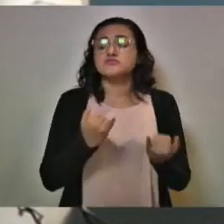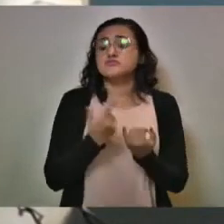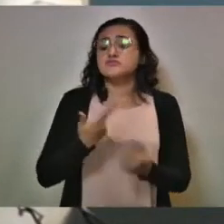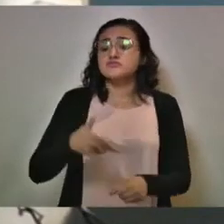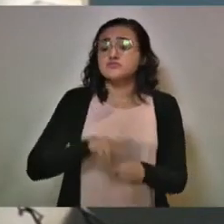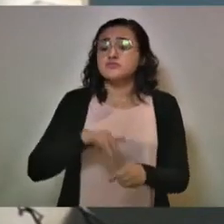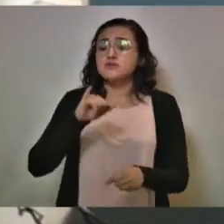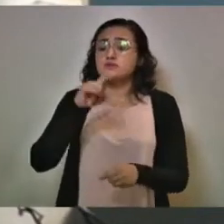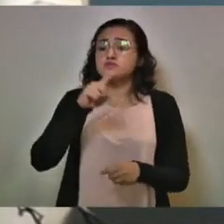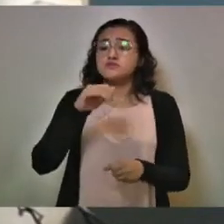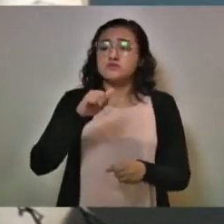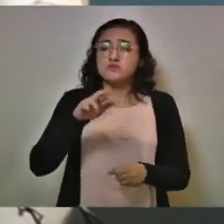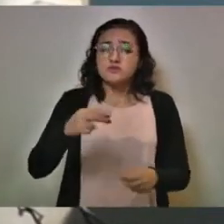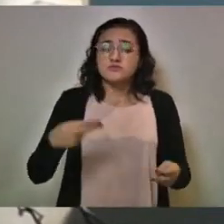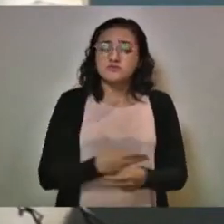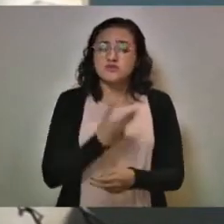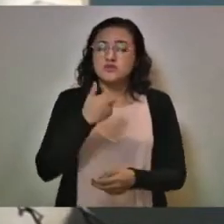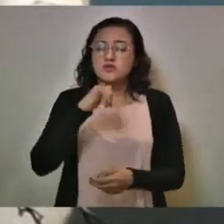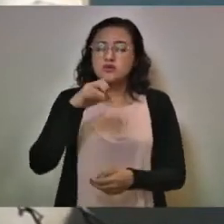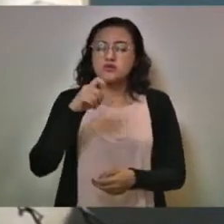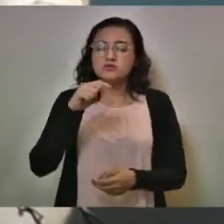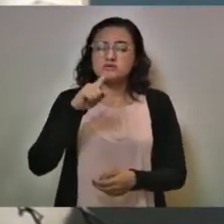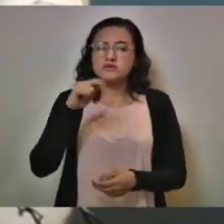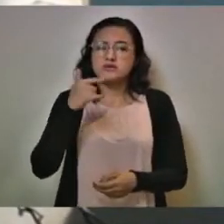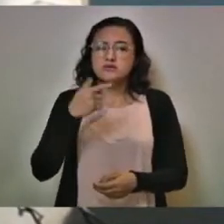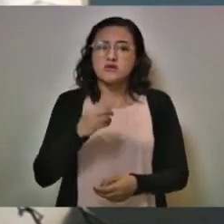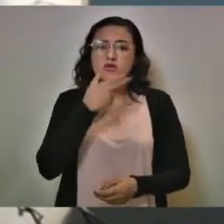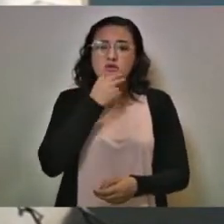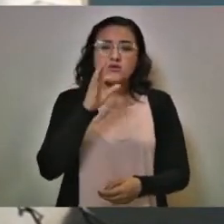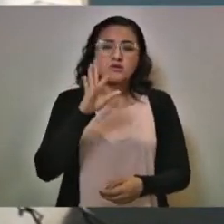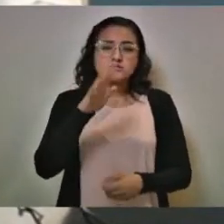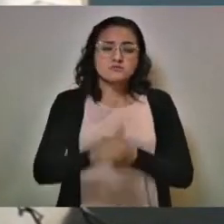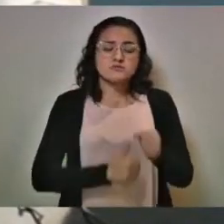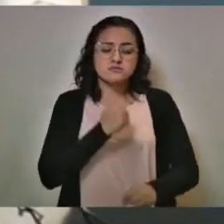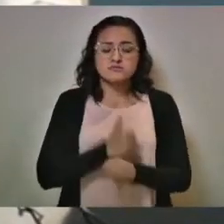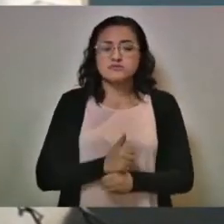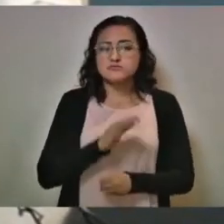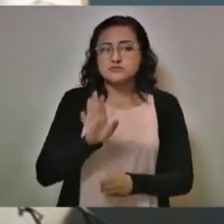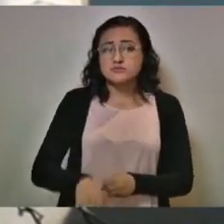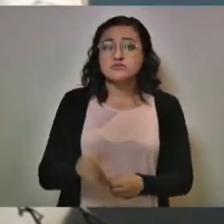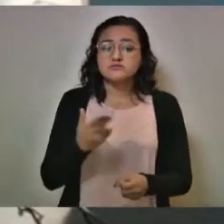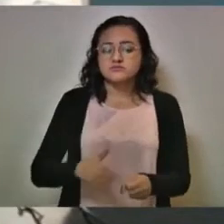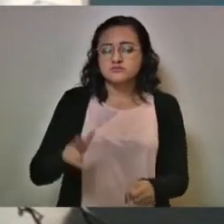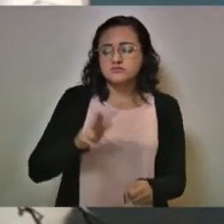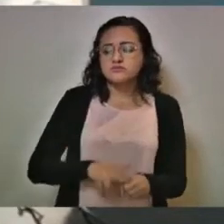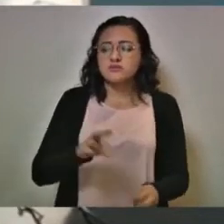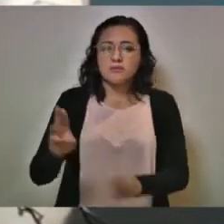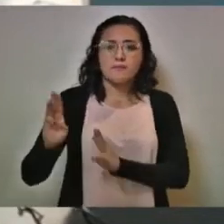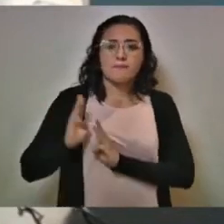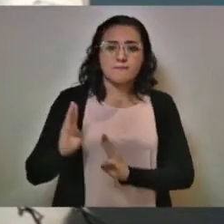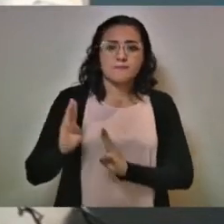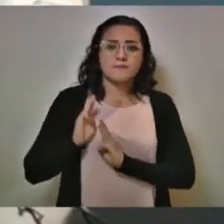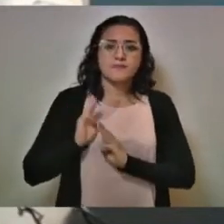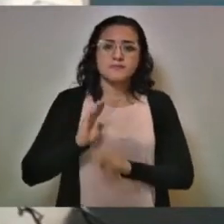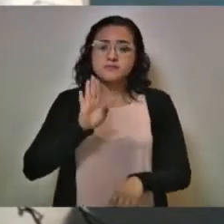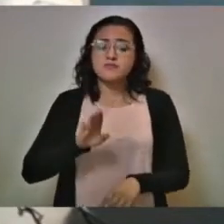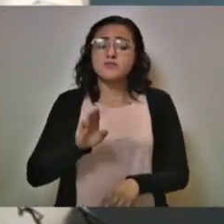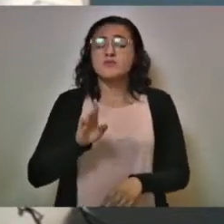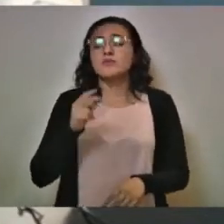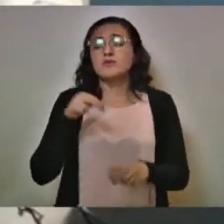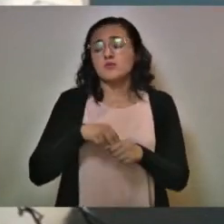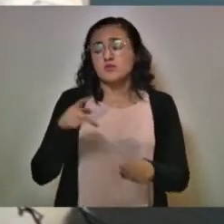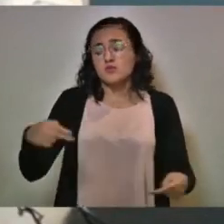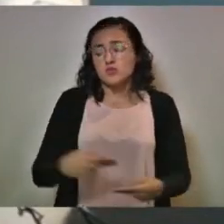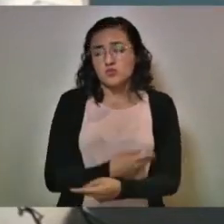residente de Huejozingo, masculino de 45 años. En el hospital militar, residente de Puebla,